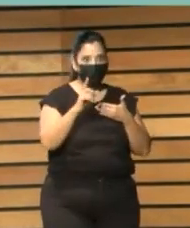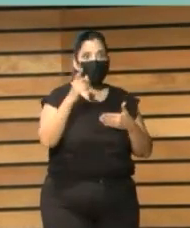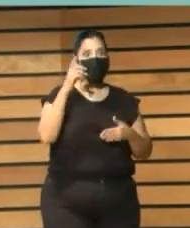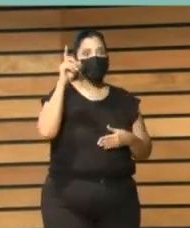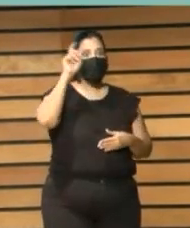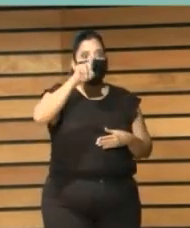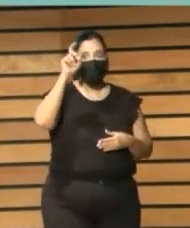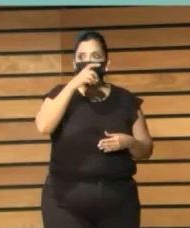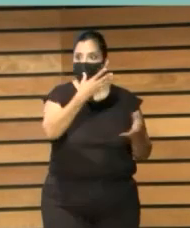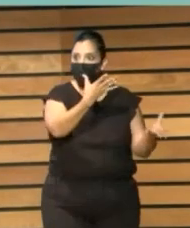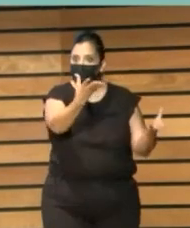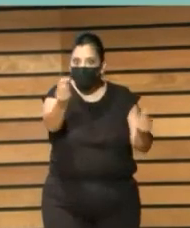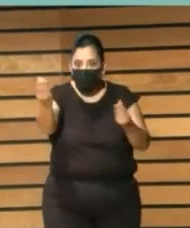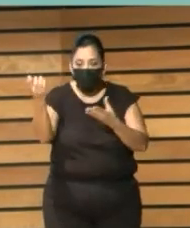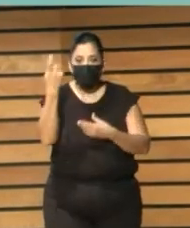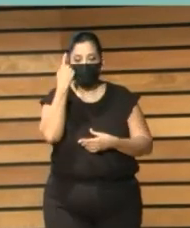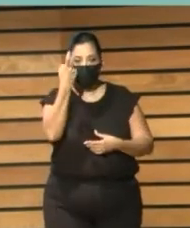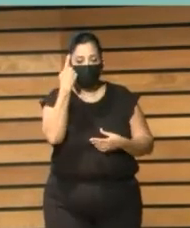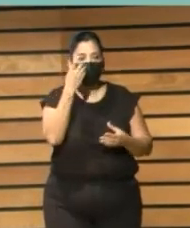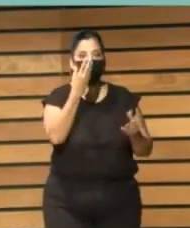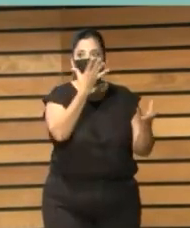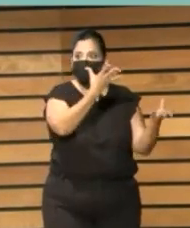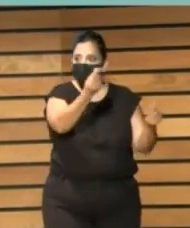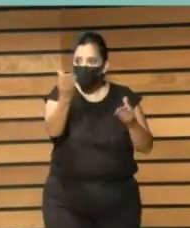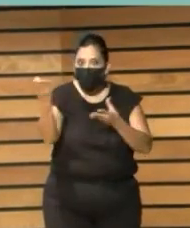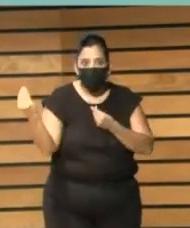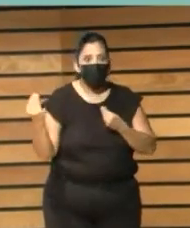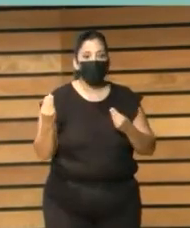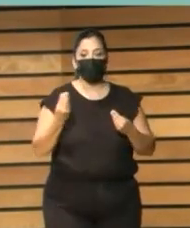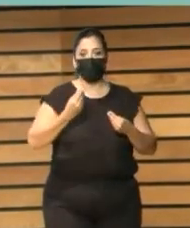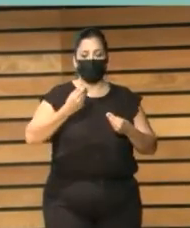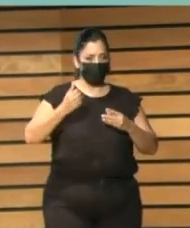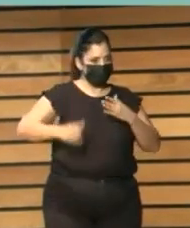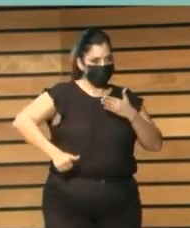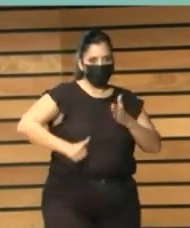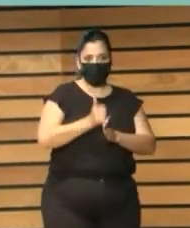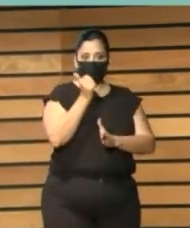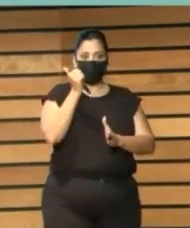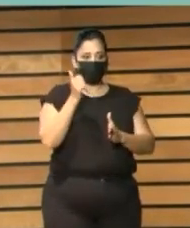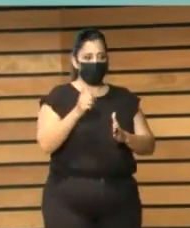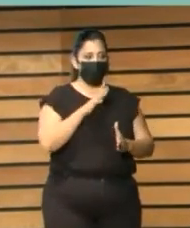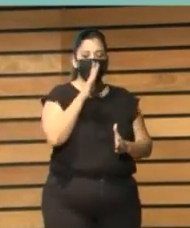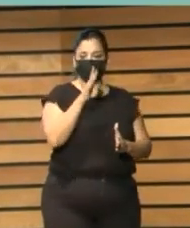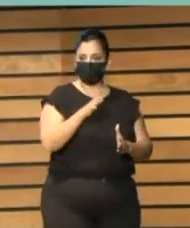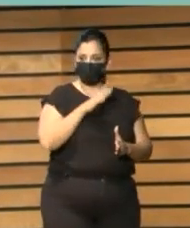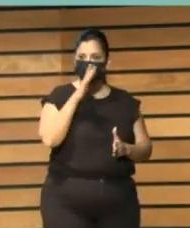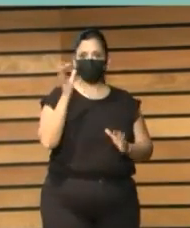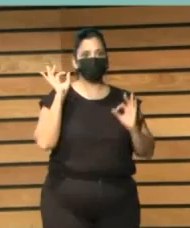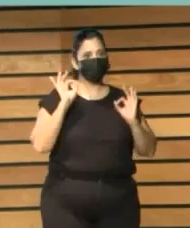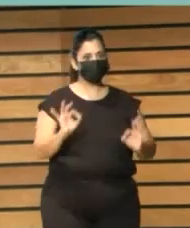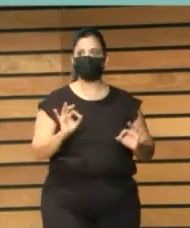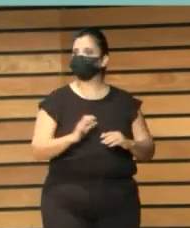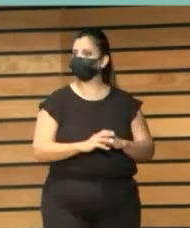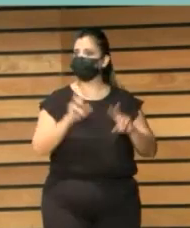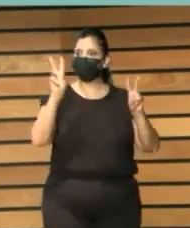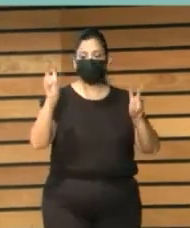increíbles. En el 2004, por eso es importante poner fechas a